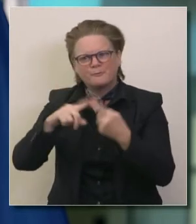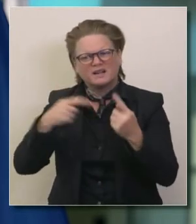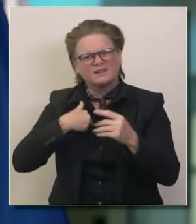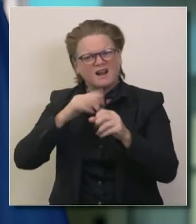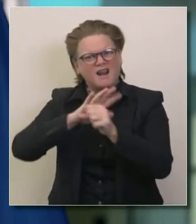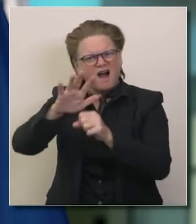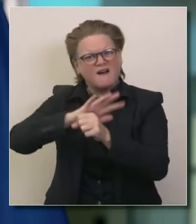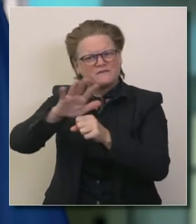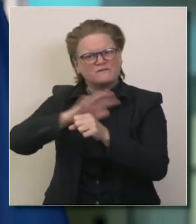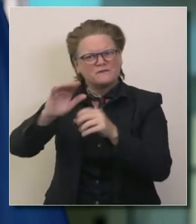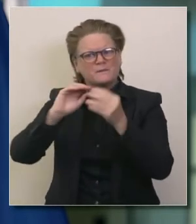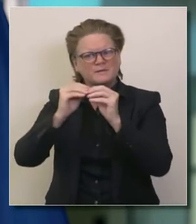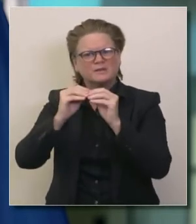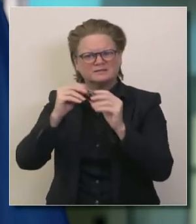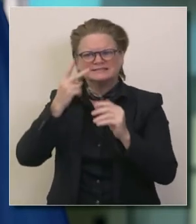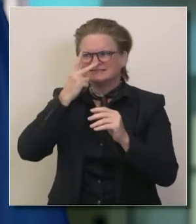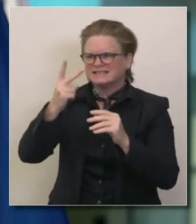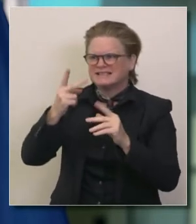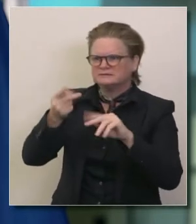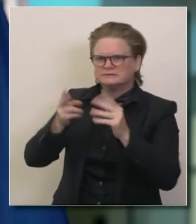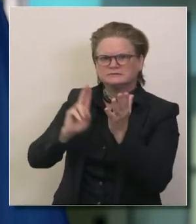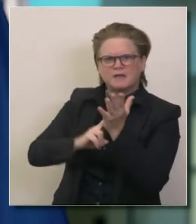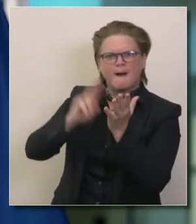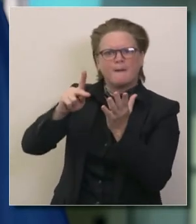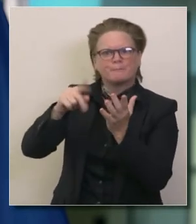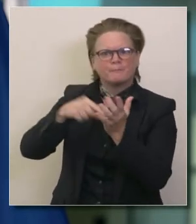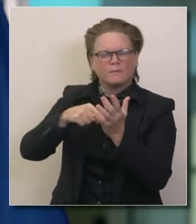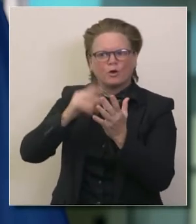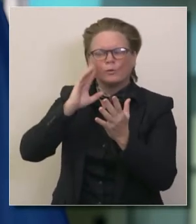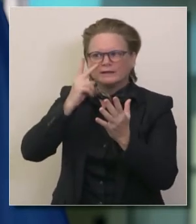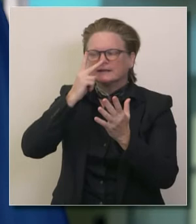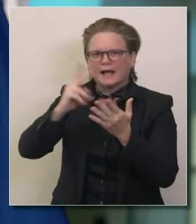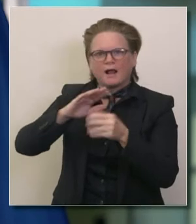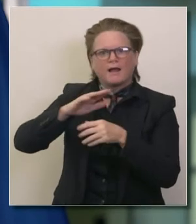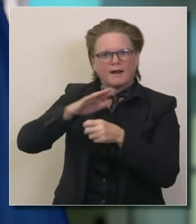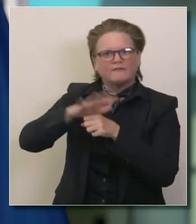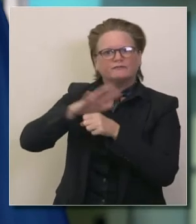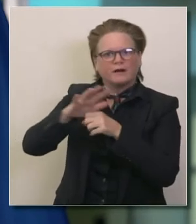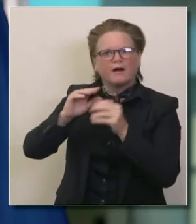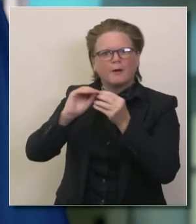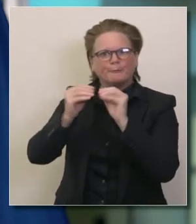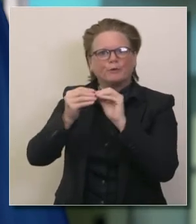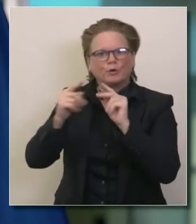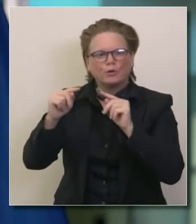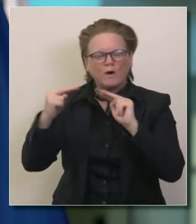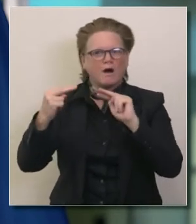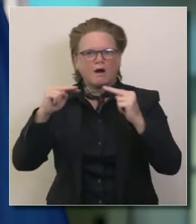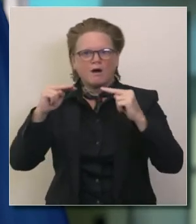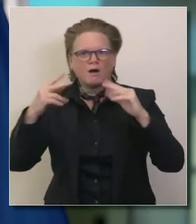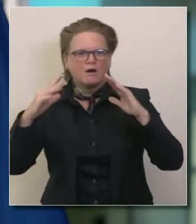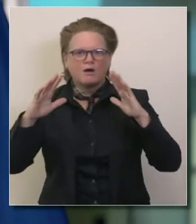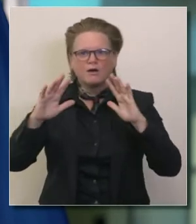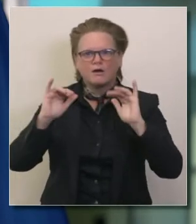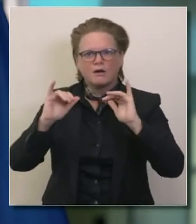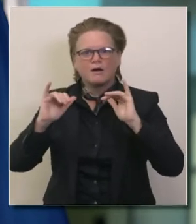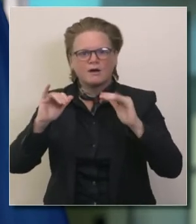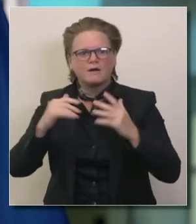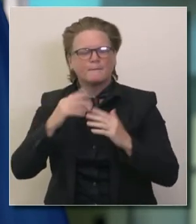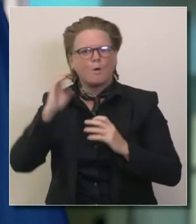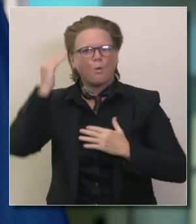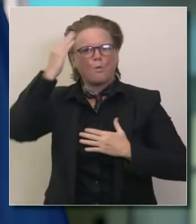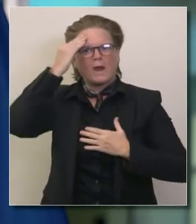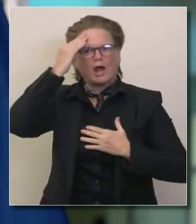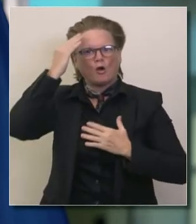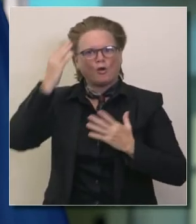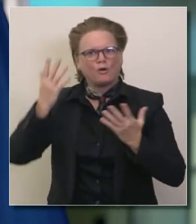de que habrá suficientes para que esto realmente sea trascendiente y Google y Apple estarán ayudando en esta promoción y apreciamos que usted también